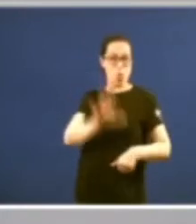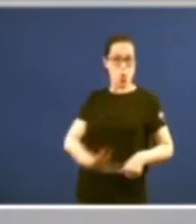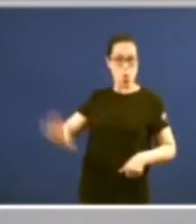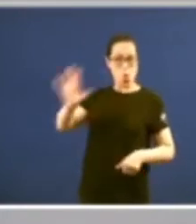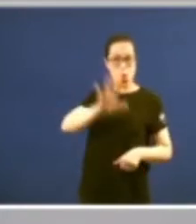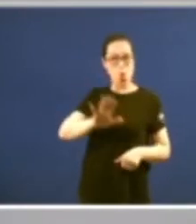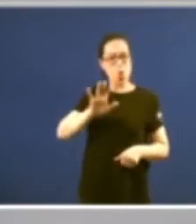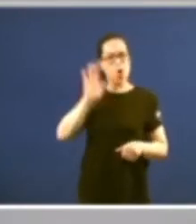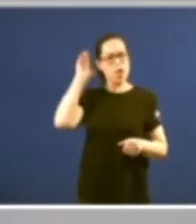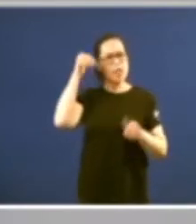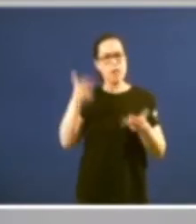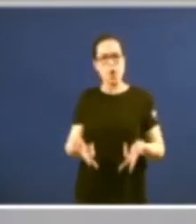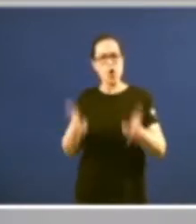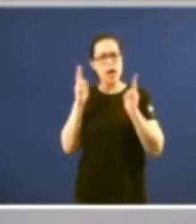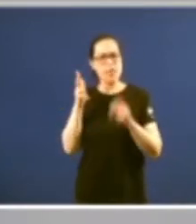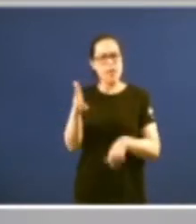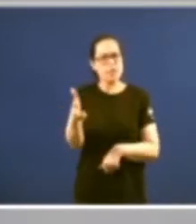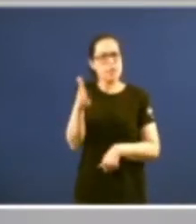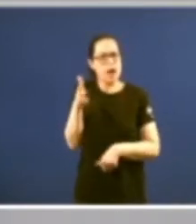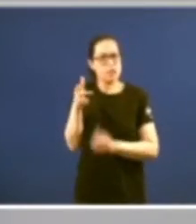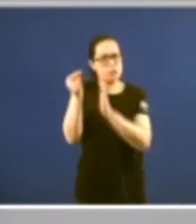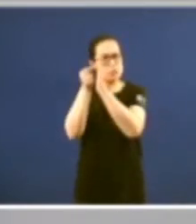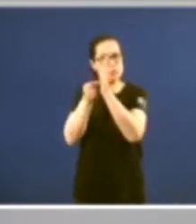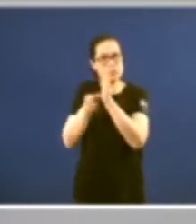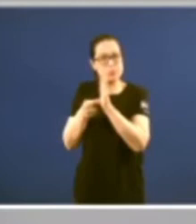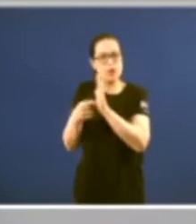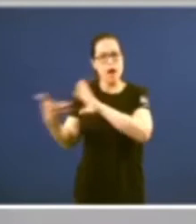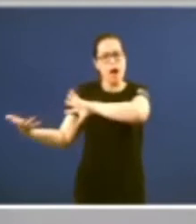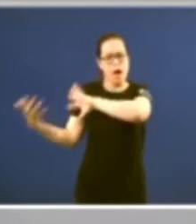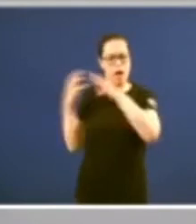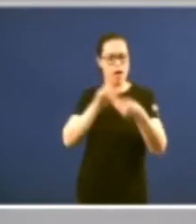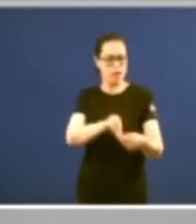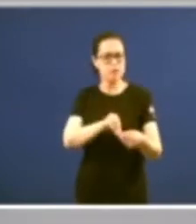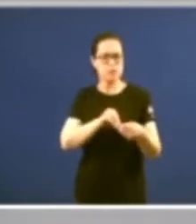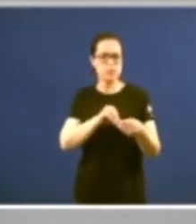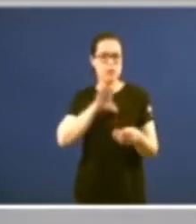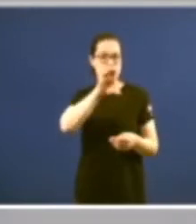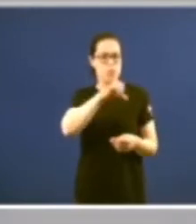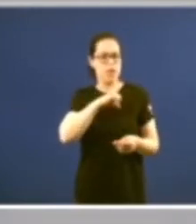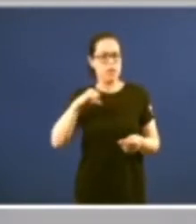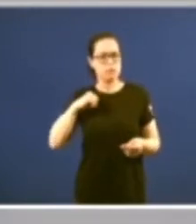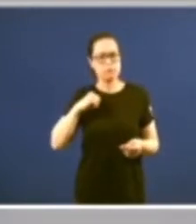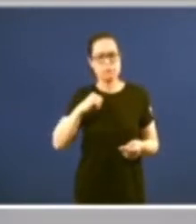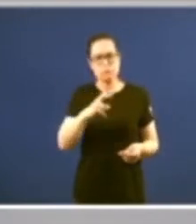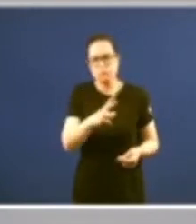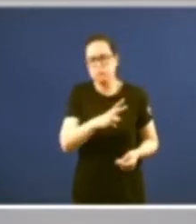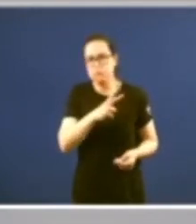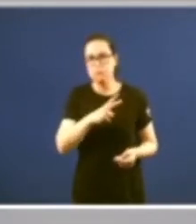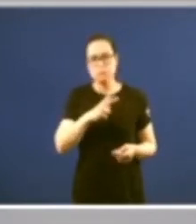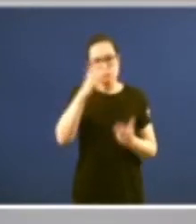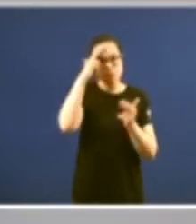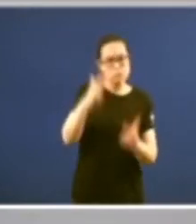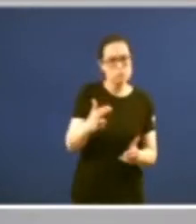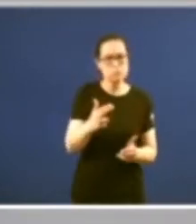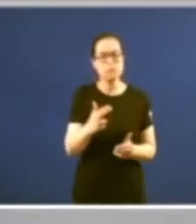también totalmente asumibles desarrollados por la labor encomiable de esta comunidad autónoma y en definitiva